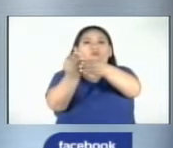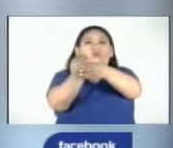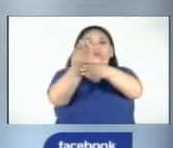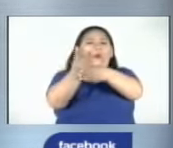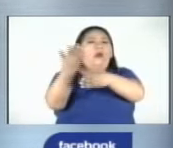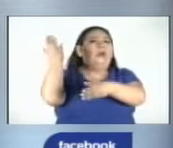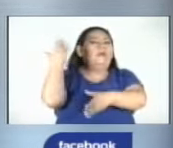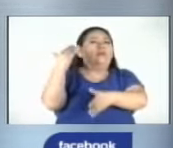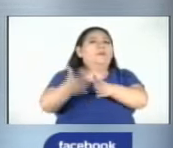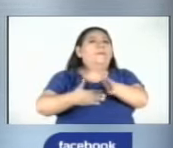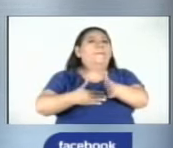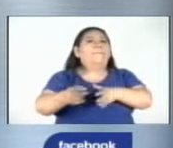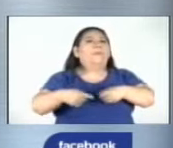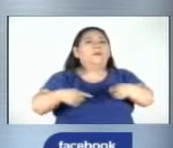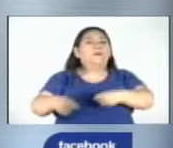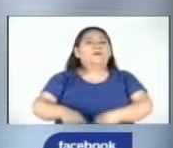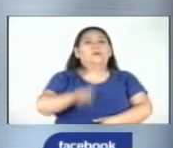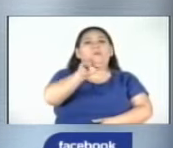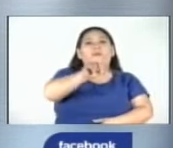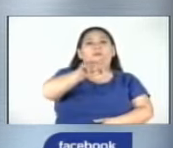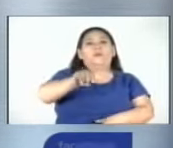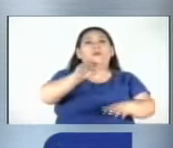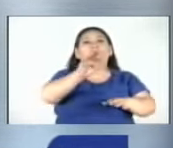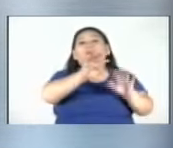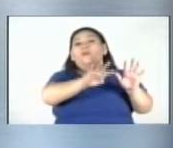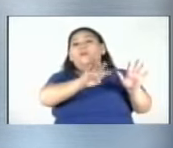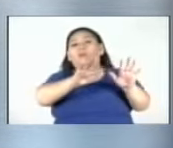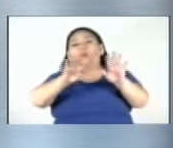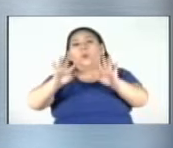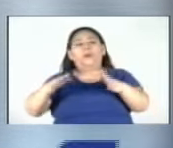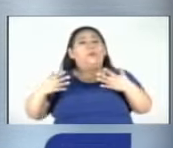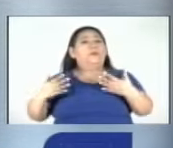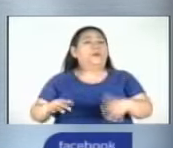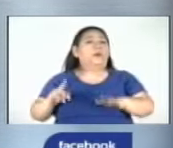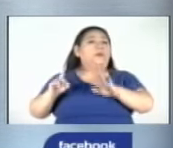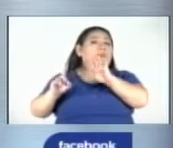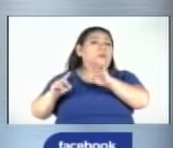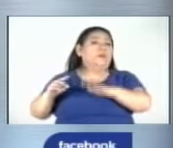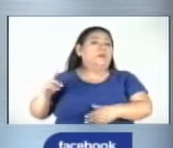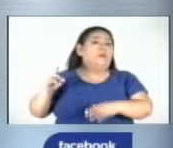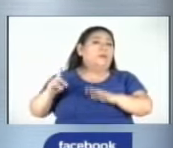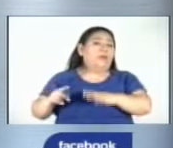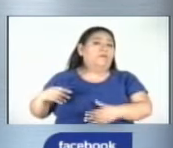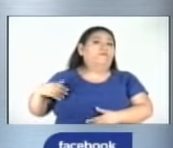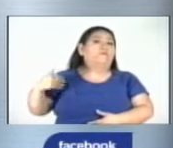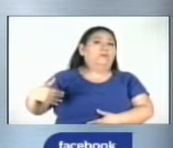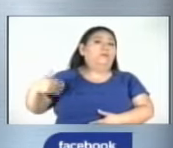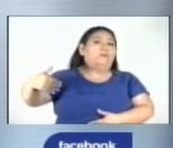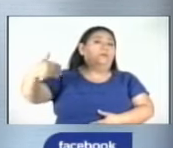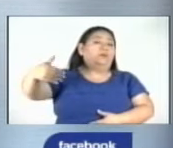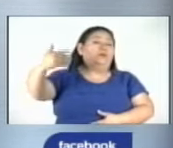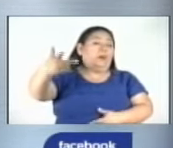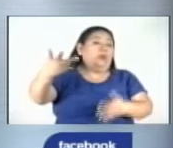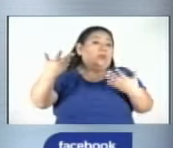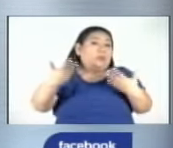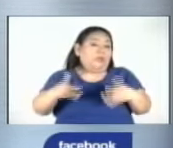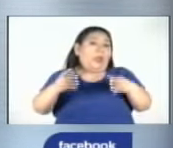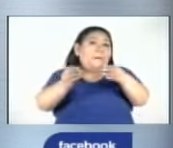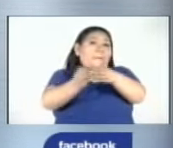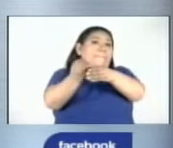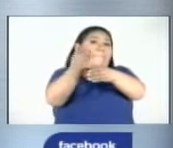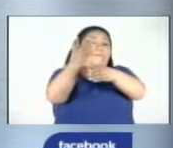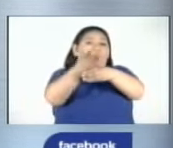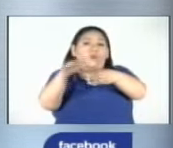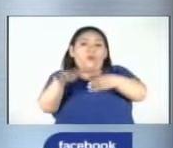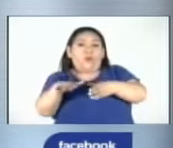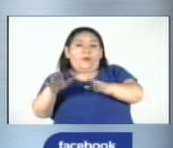en diciembre de 1994, tras más de seis décadas de quietud, se prohibieron los ascensos, se cerró un albergue